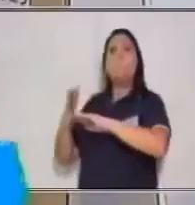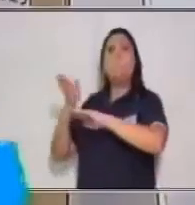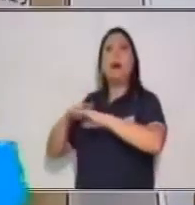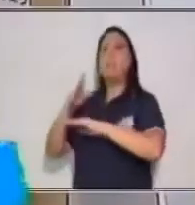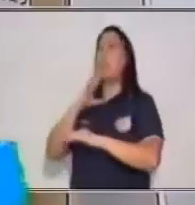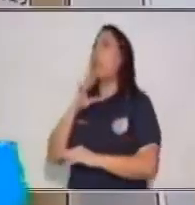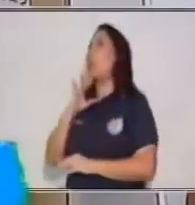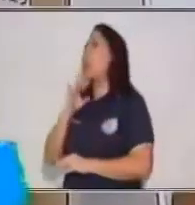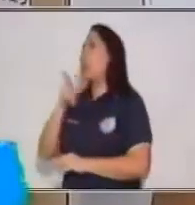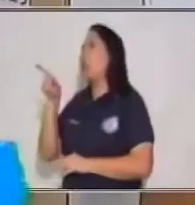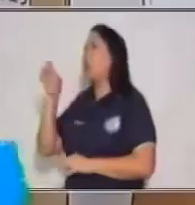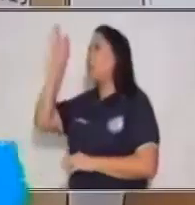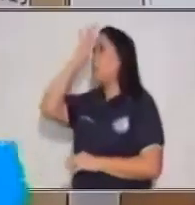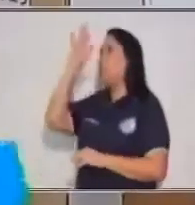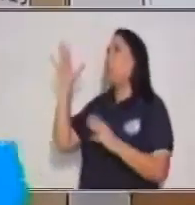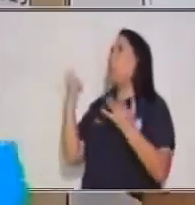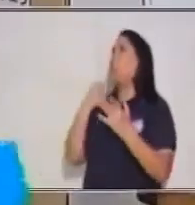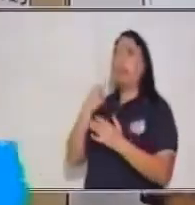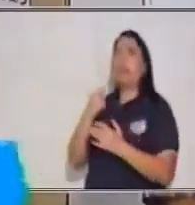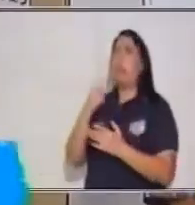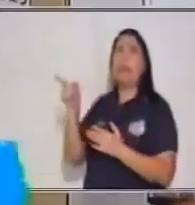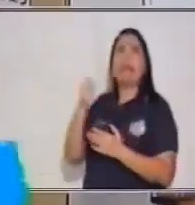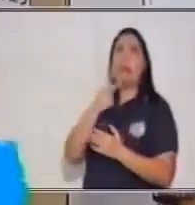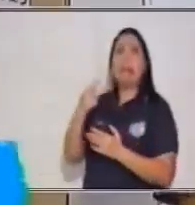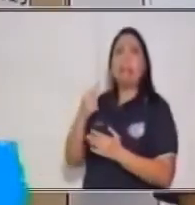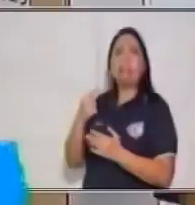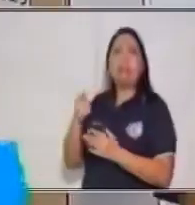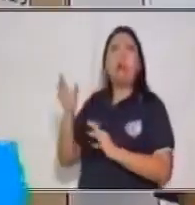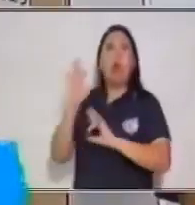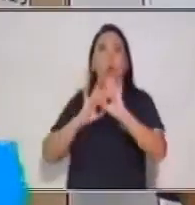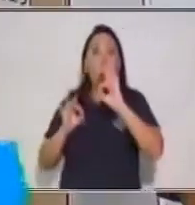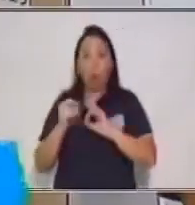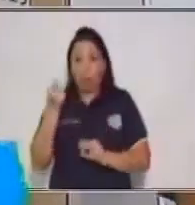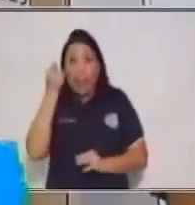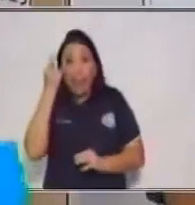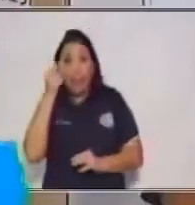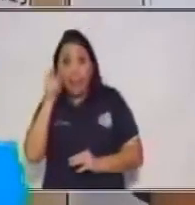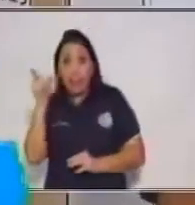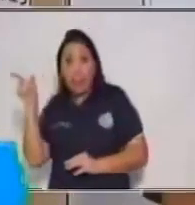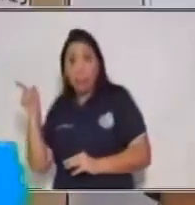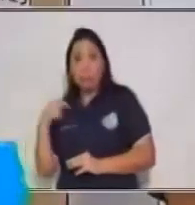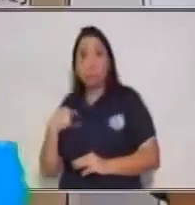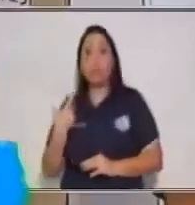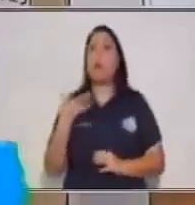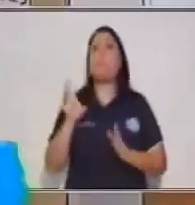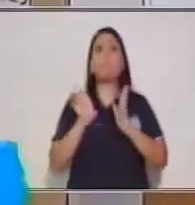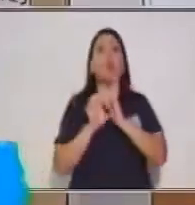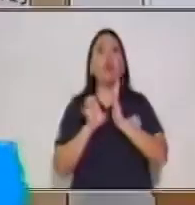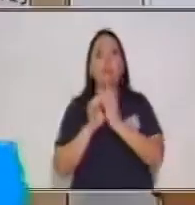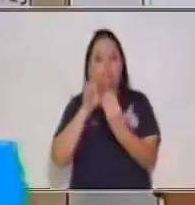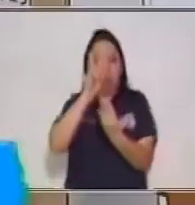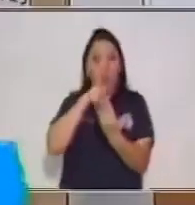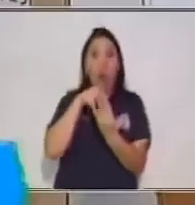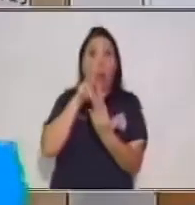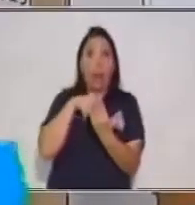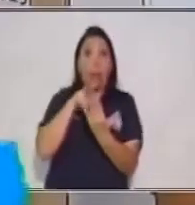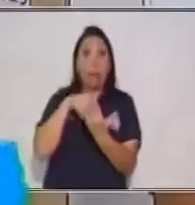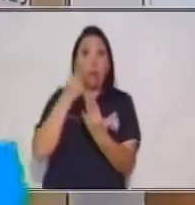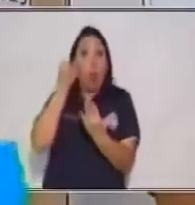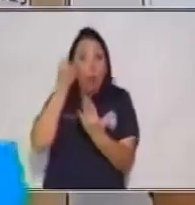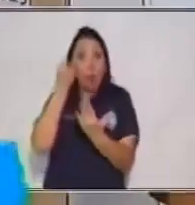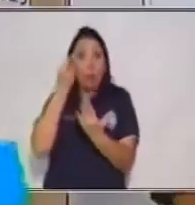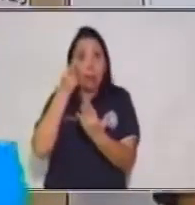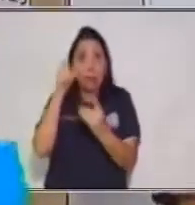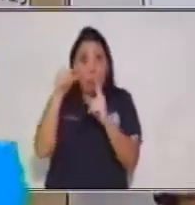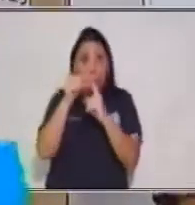Y la sencillez, nuevamente, ¿se entiende lo que estoy diciendo? Si yo fuera un lector promedio, ¿sí se